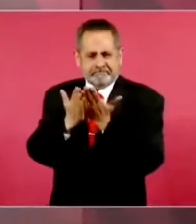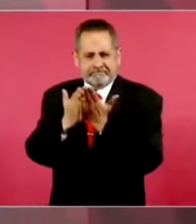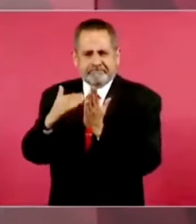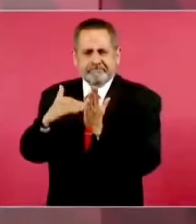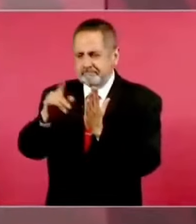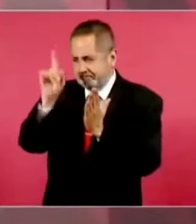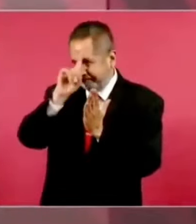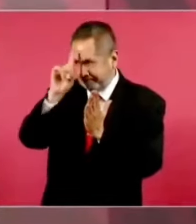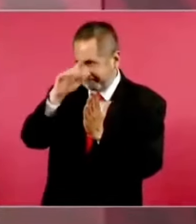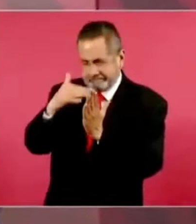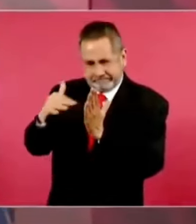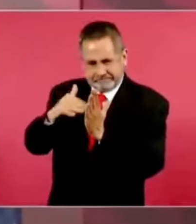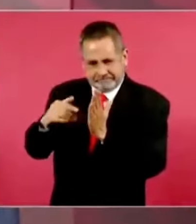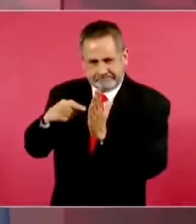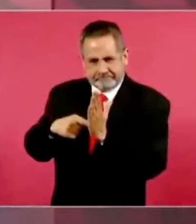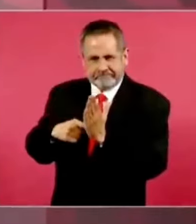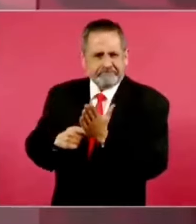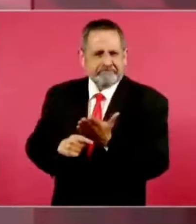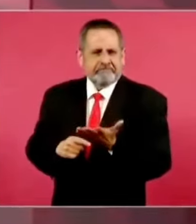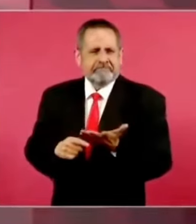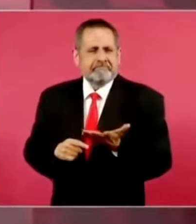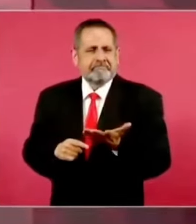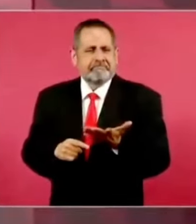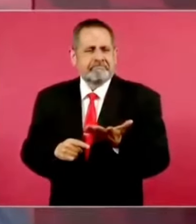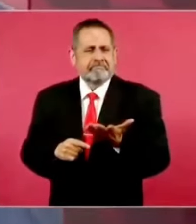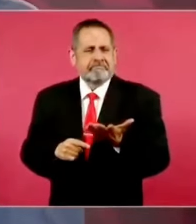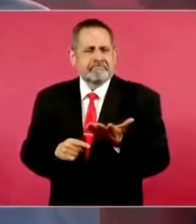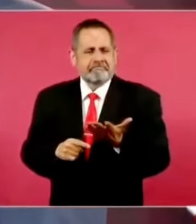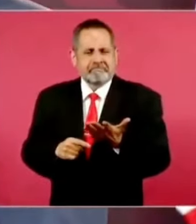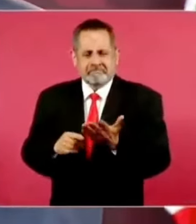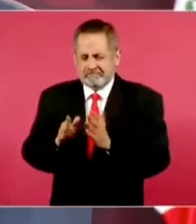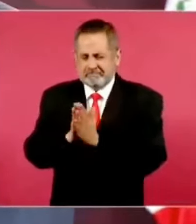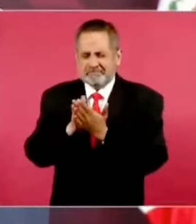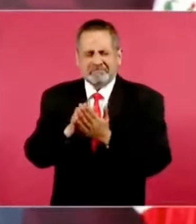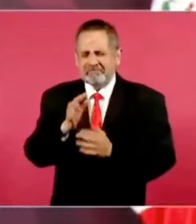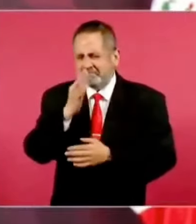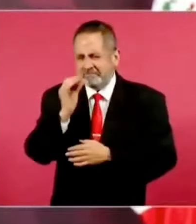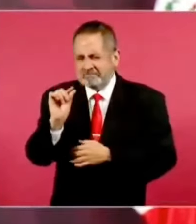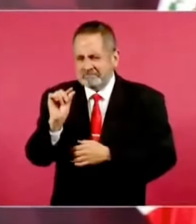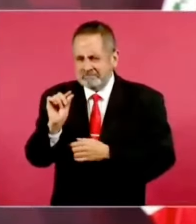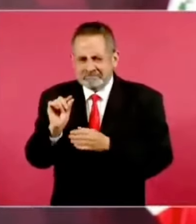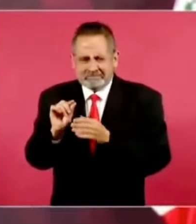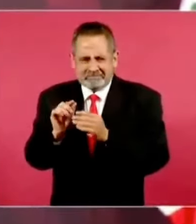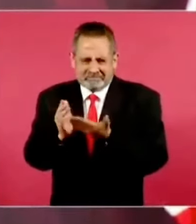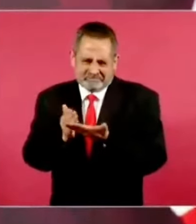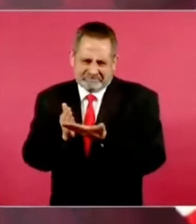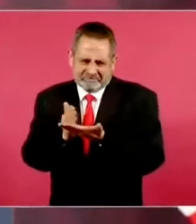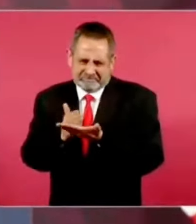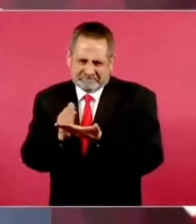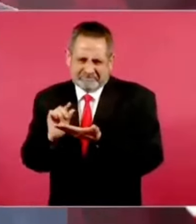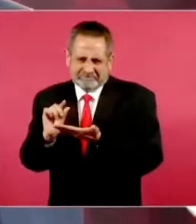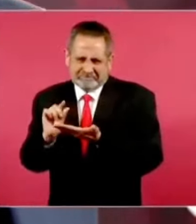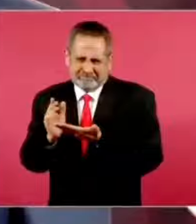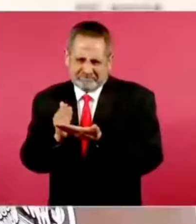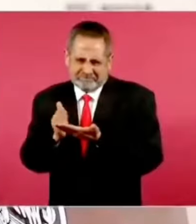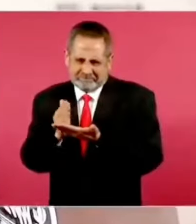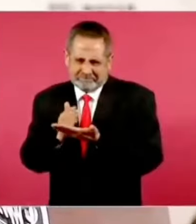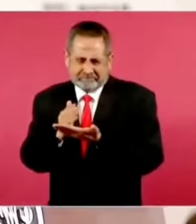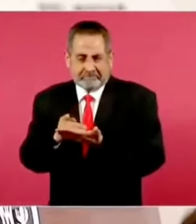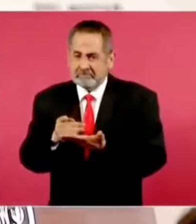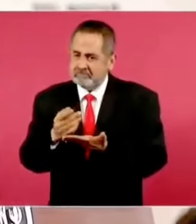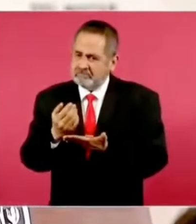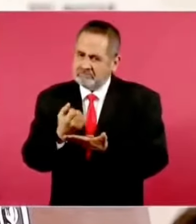muy pequeño, pero muy bueno,